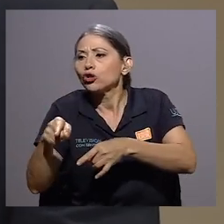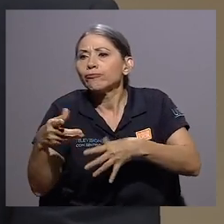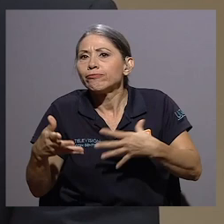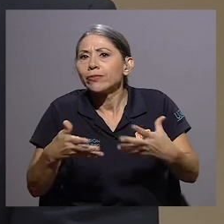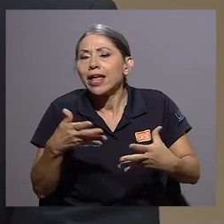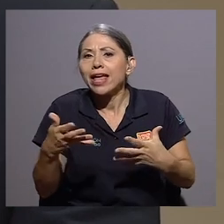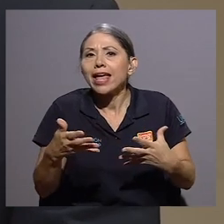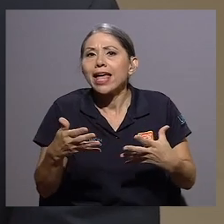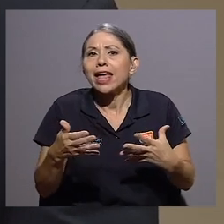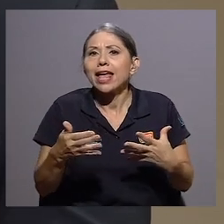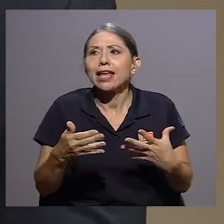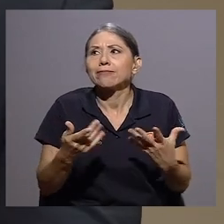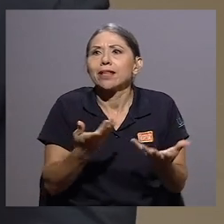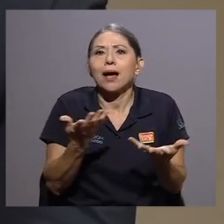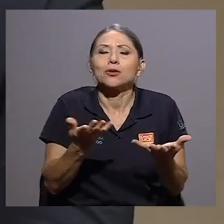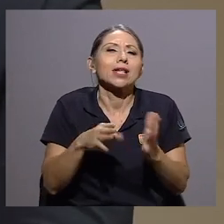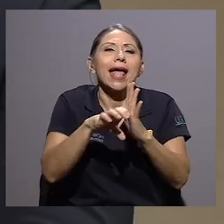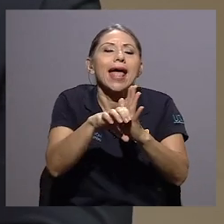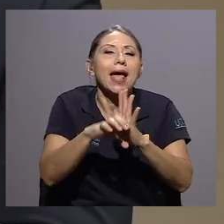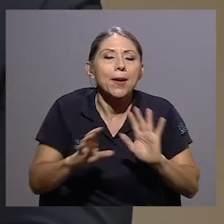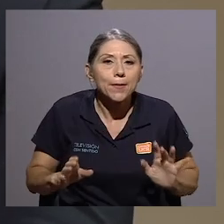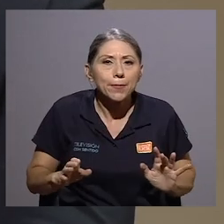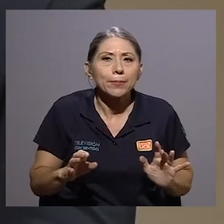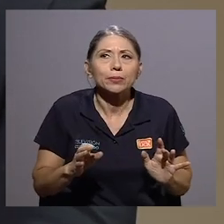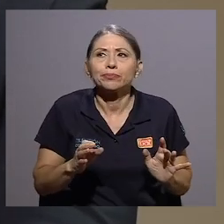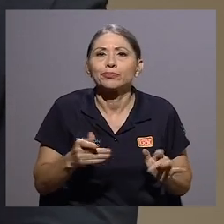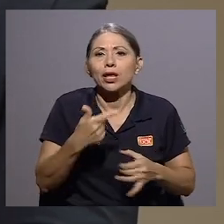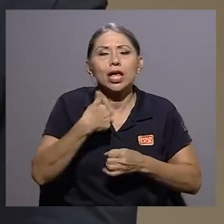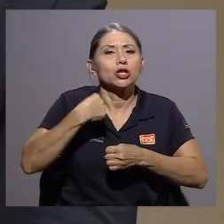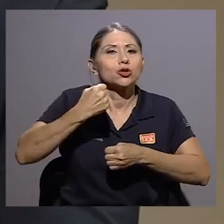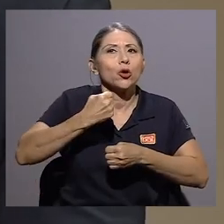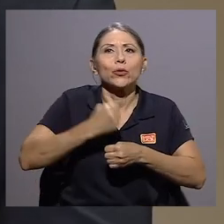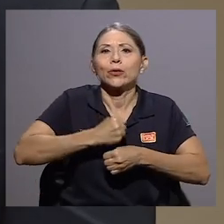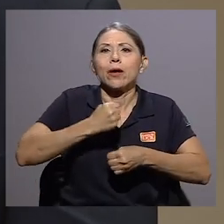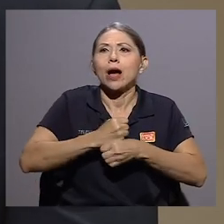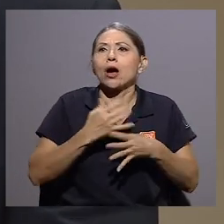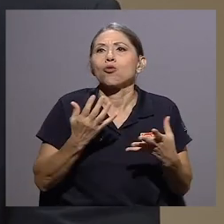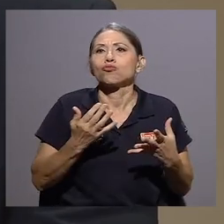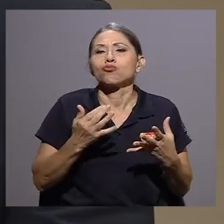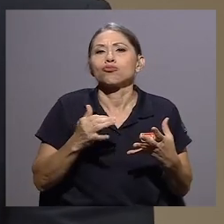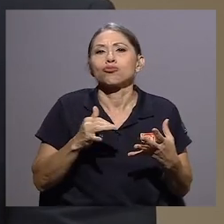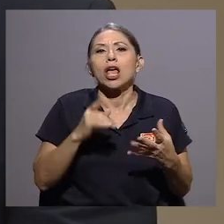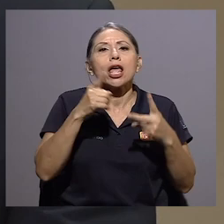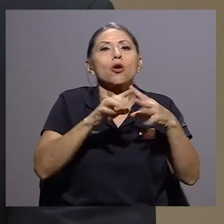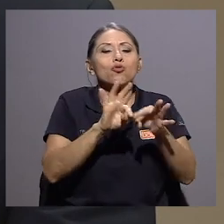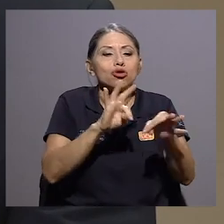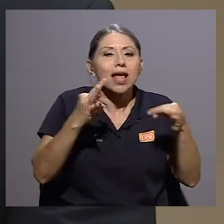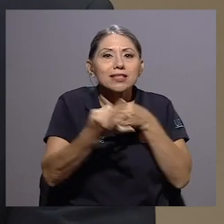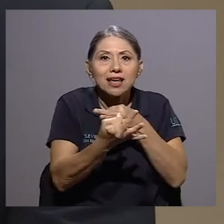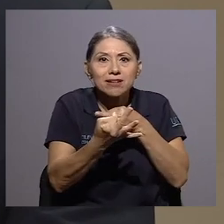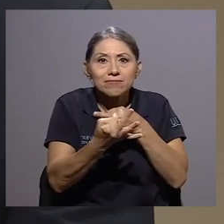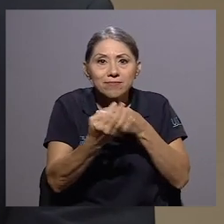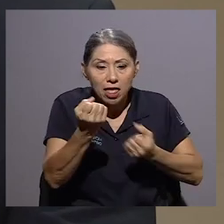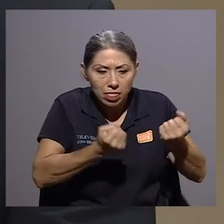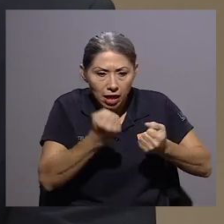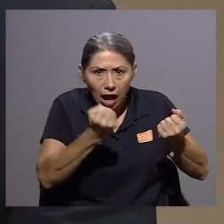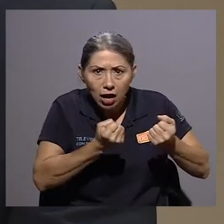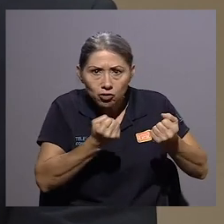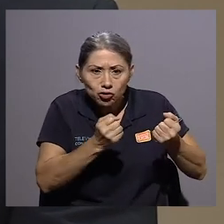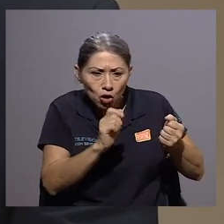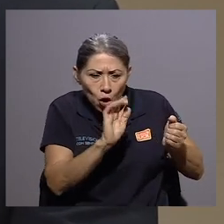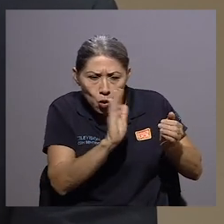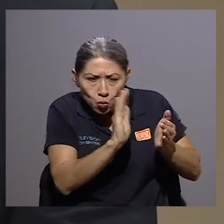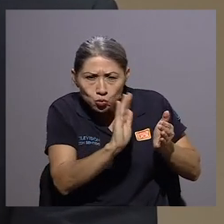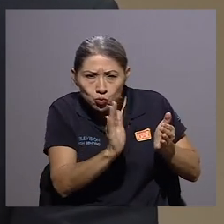contractual que es algo así como llegar y que yo trabaje como un enderezador,